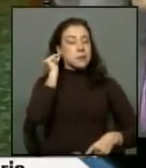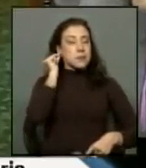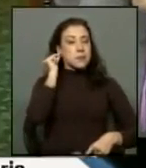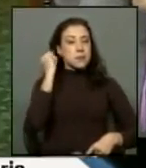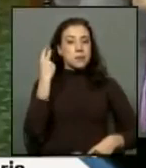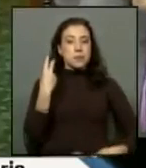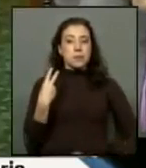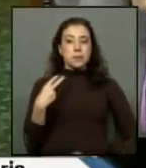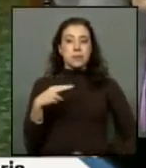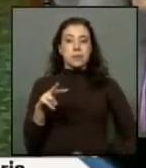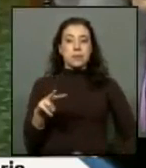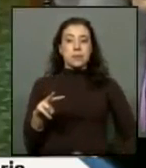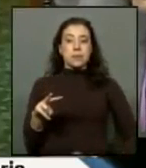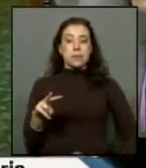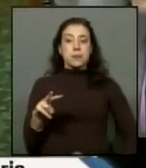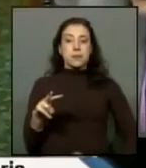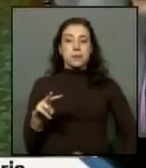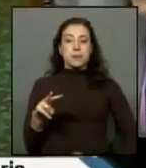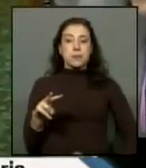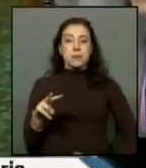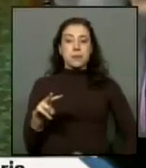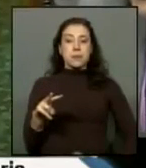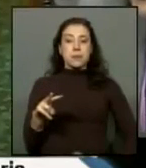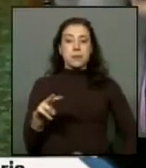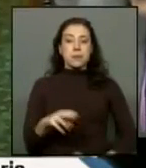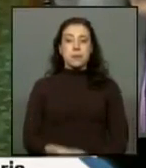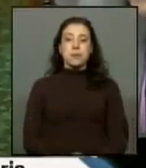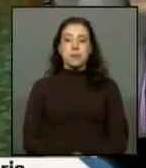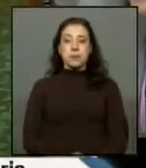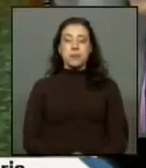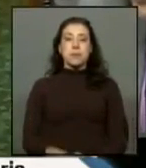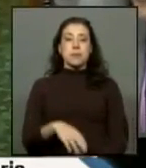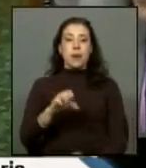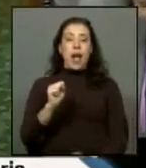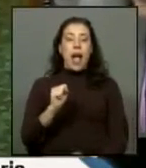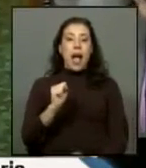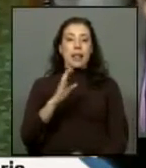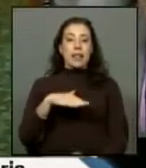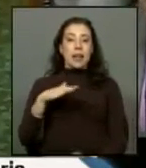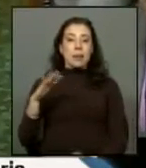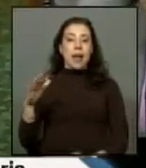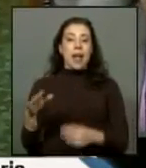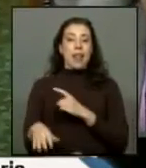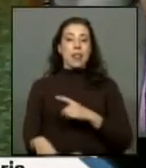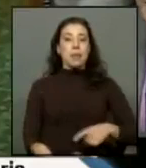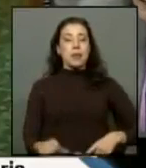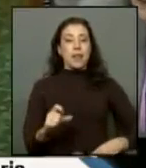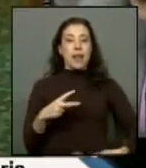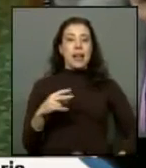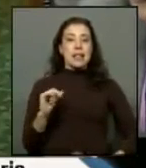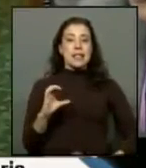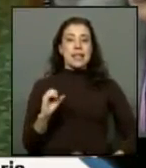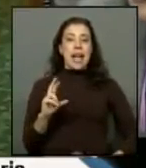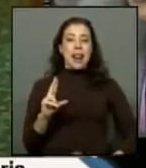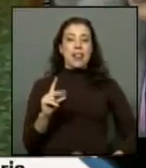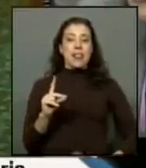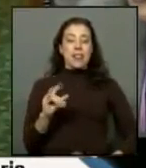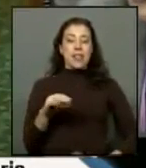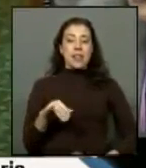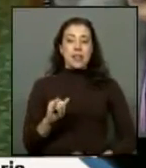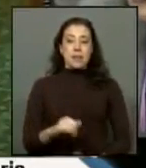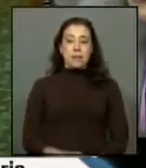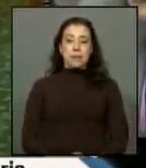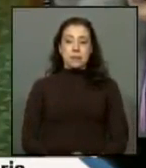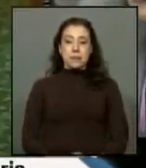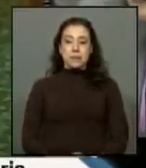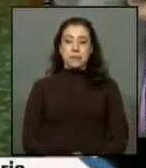de la región de Atacama diputada señora Daniela Chicardini tiene la palabra